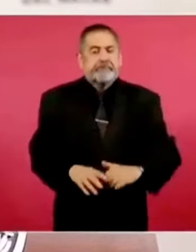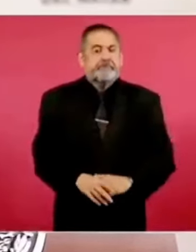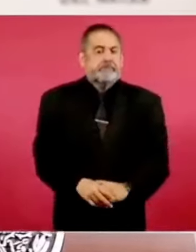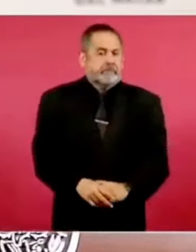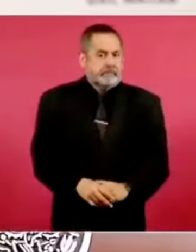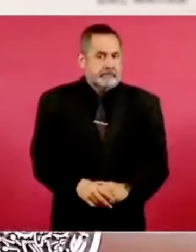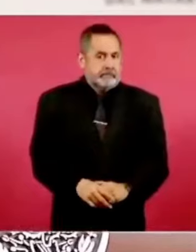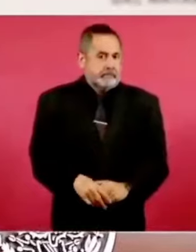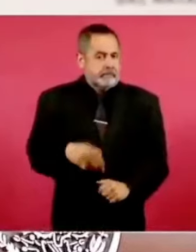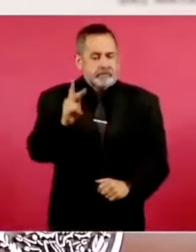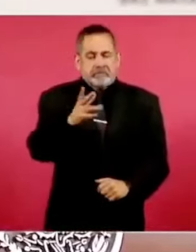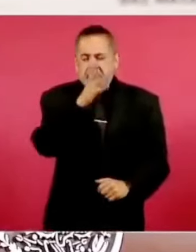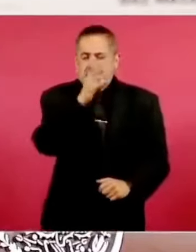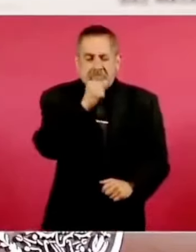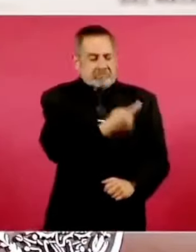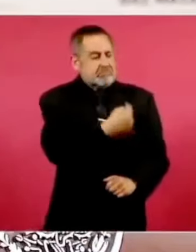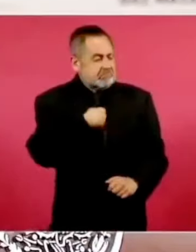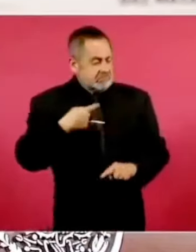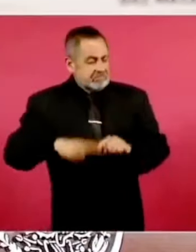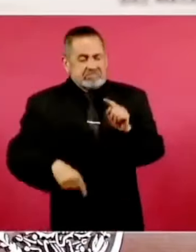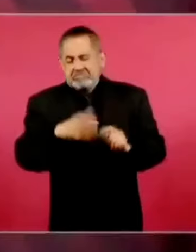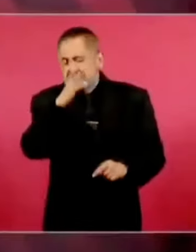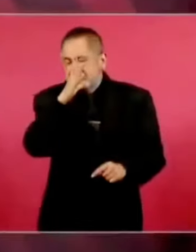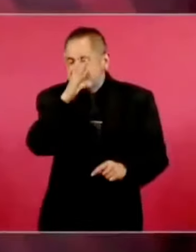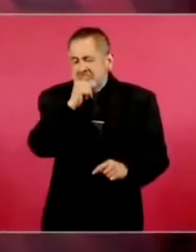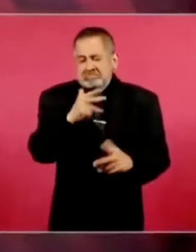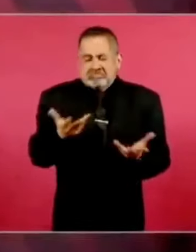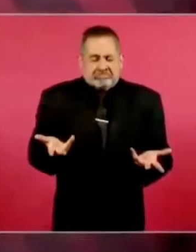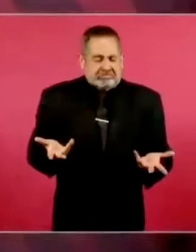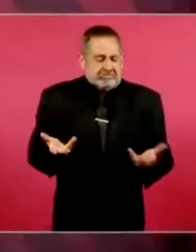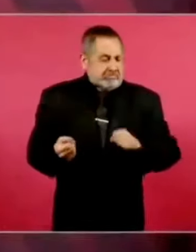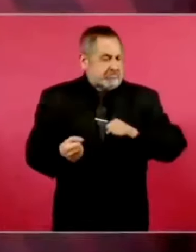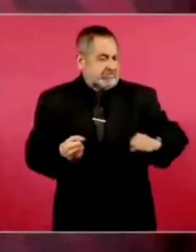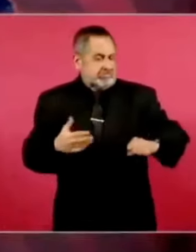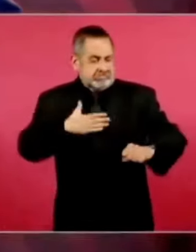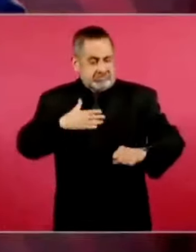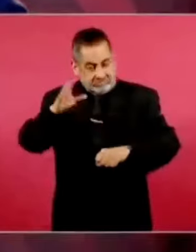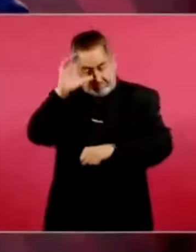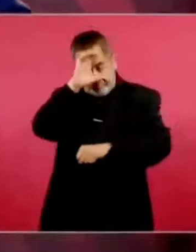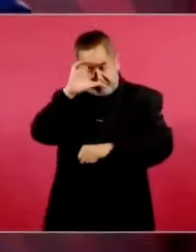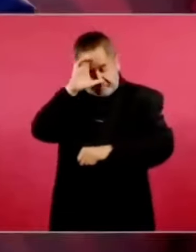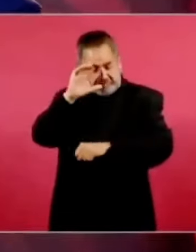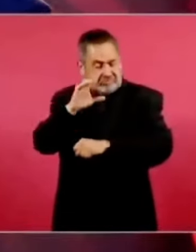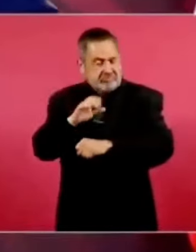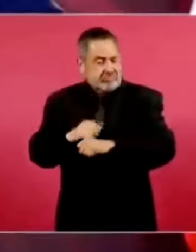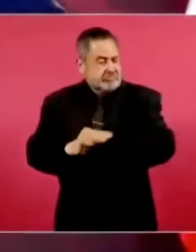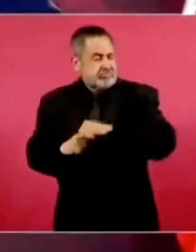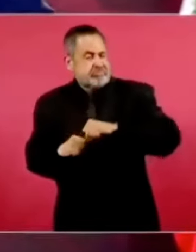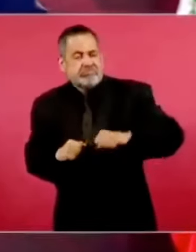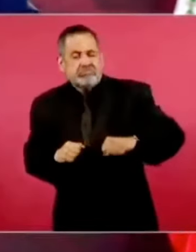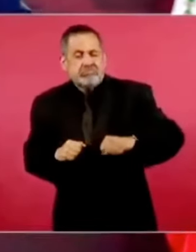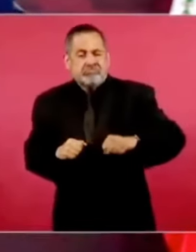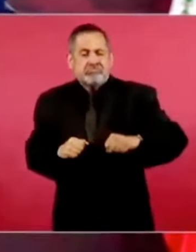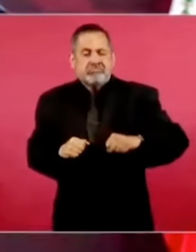Pero no pueden porque llevamos